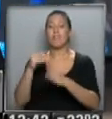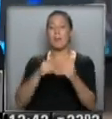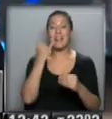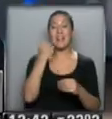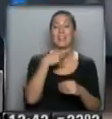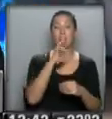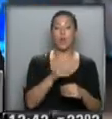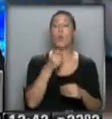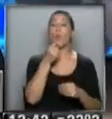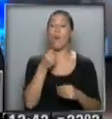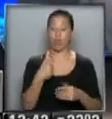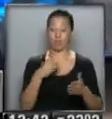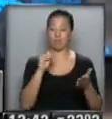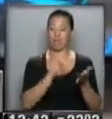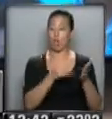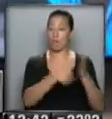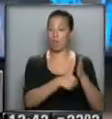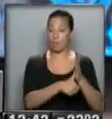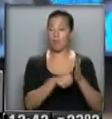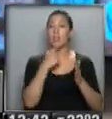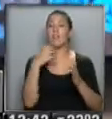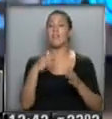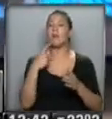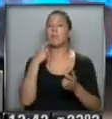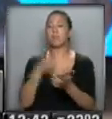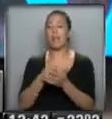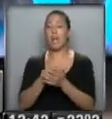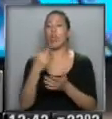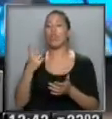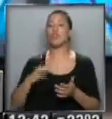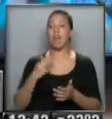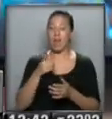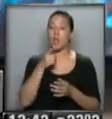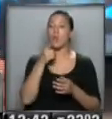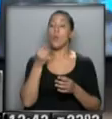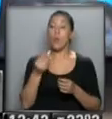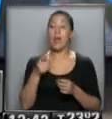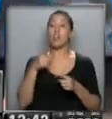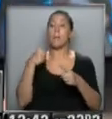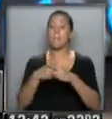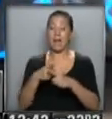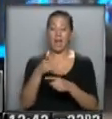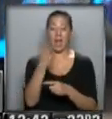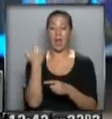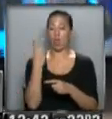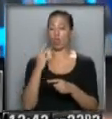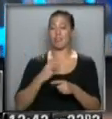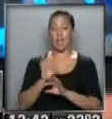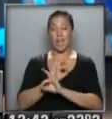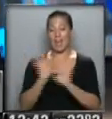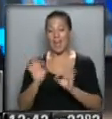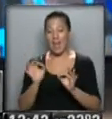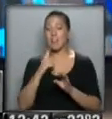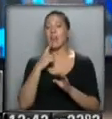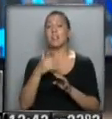que cuando se inscribe una persona tiene derecho a cobrar dos años de retroactivo, así que también va a cobrar el retroactivo por Brisa por dos años de más de 5